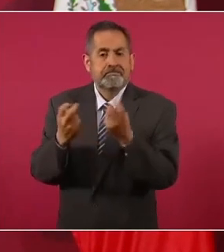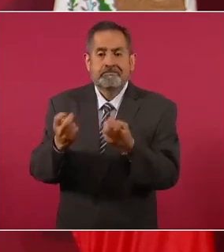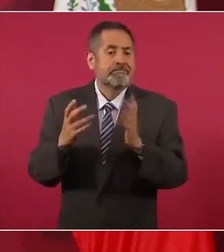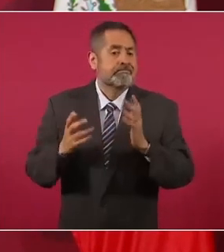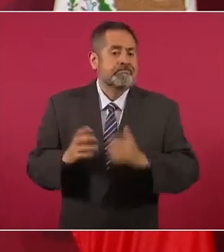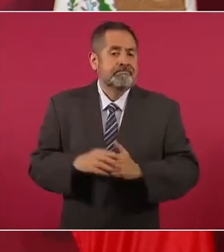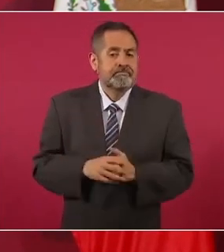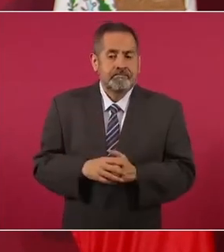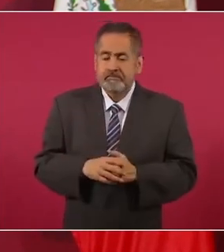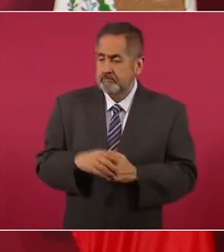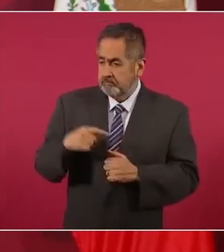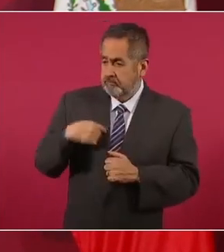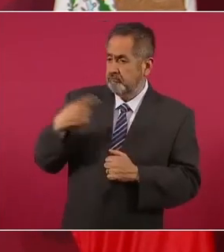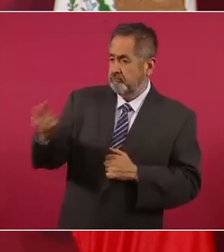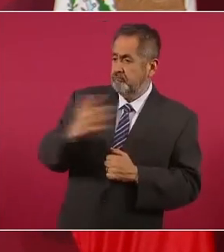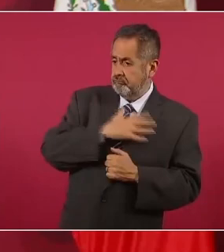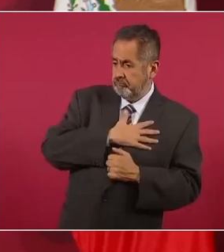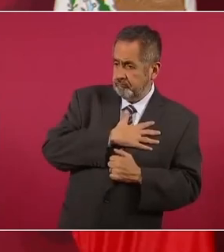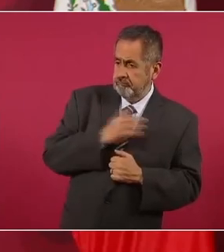Es recíproco